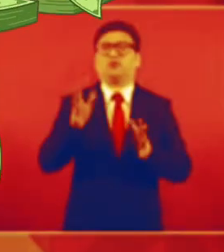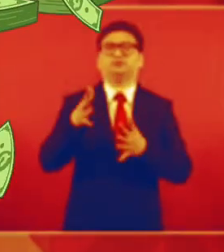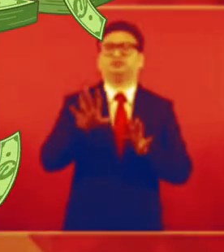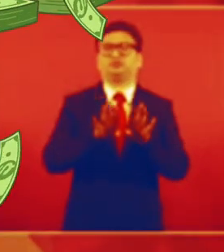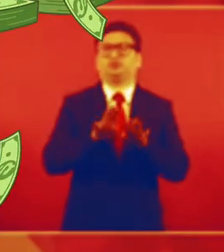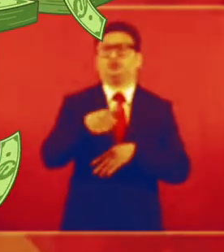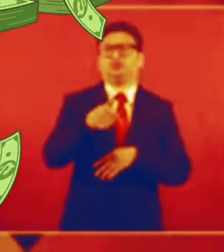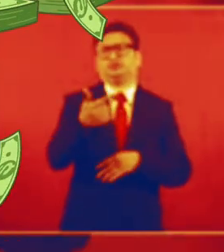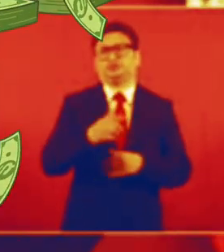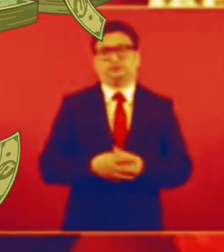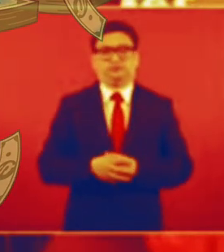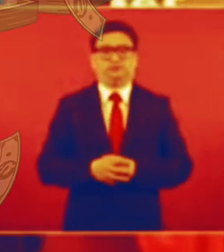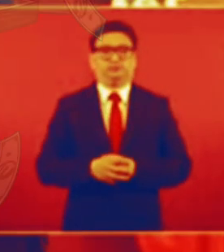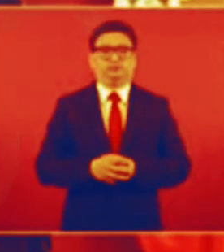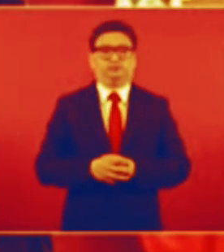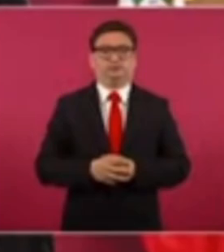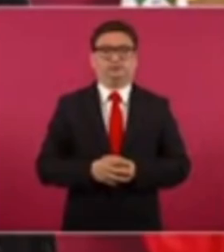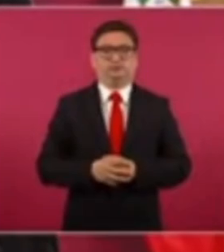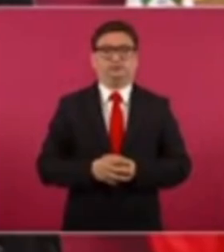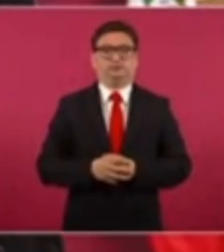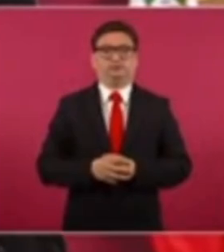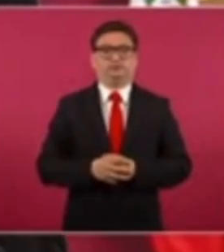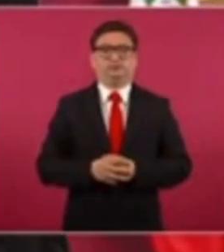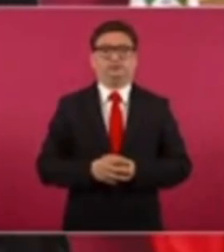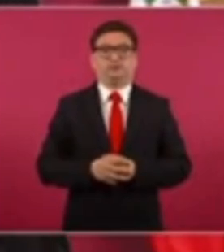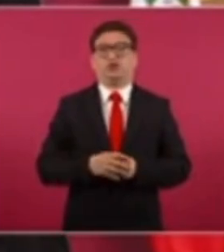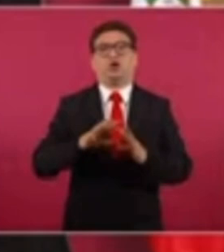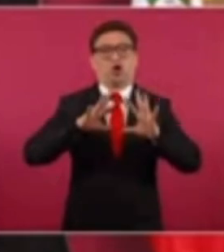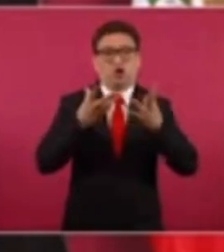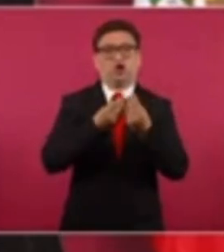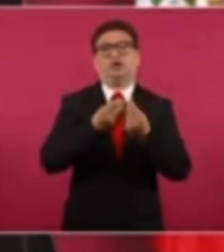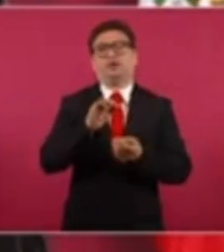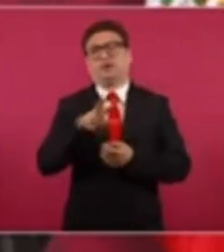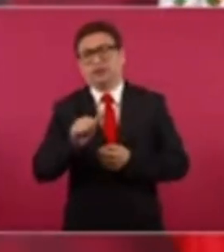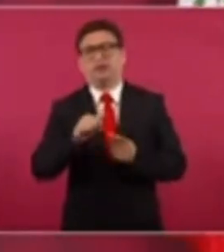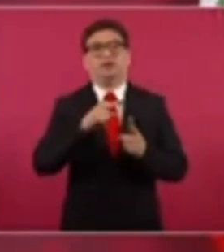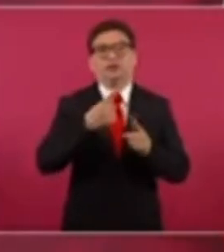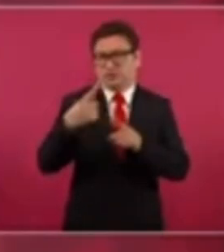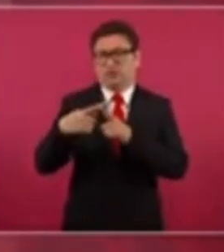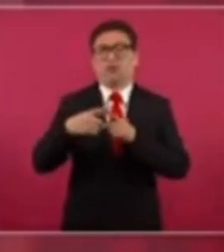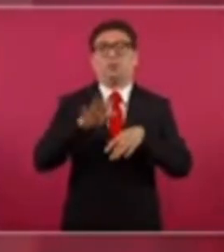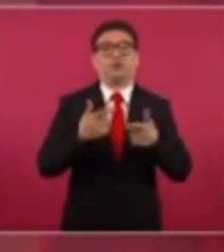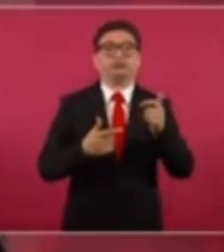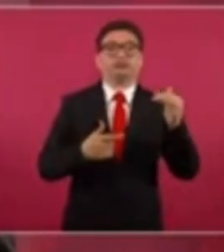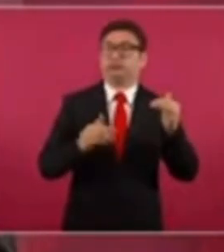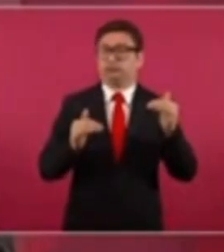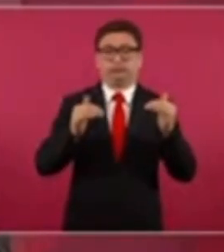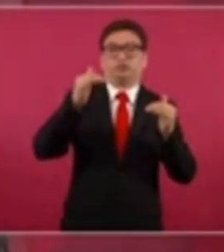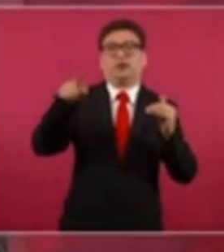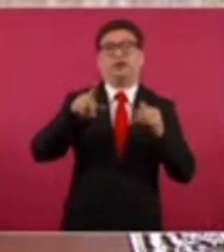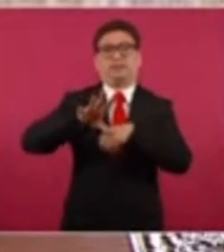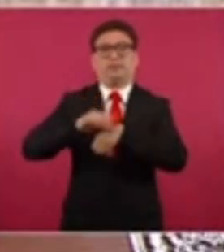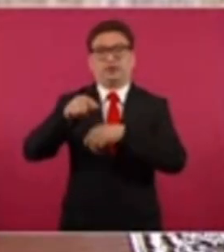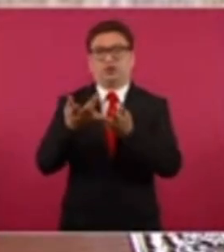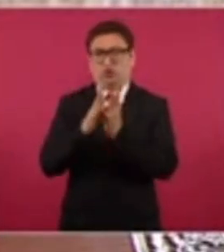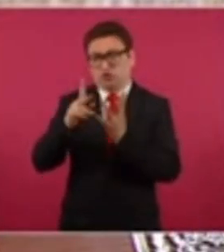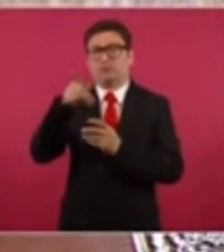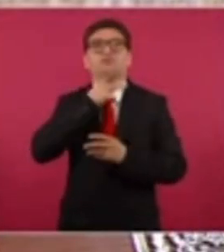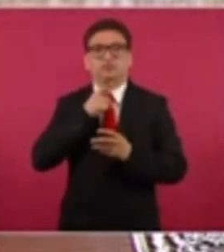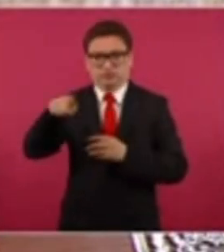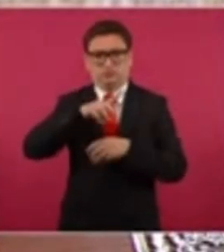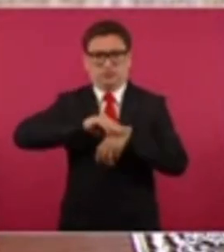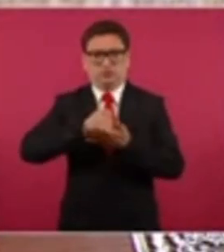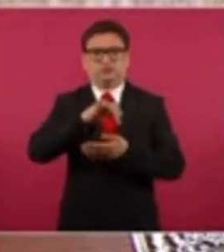Sí, 11, 12. 11 o 12. Incluyendo IVA, o sea, se ajusta a lo que autorizó el Consejo de